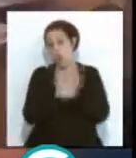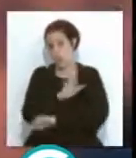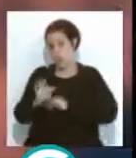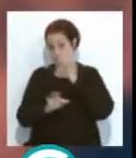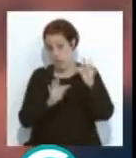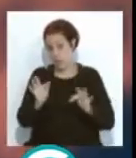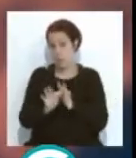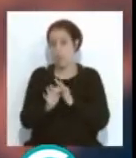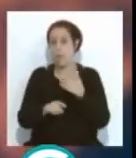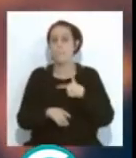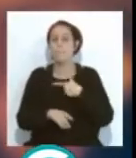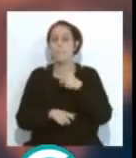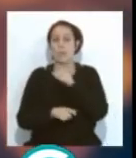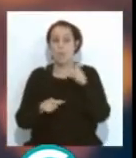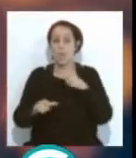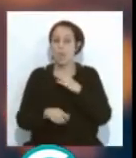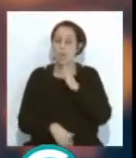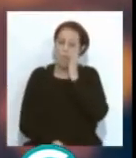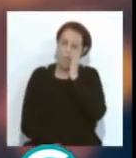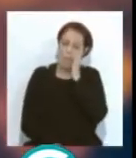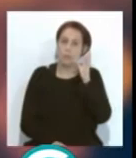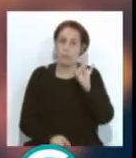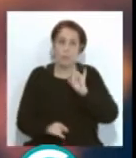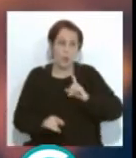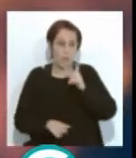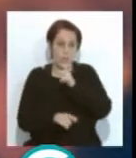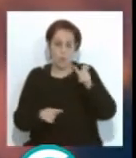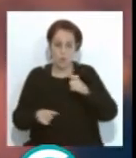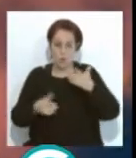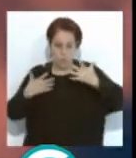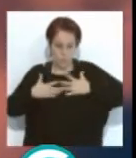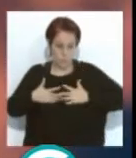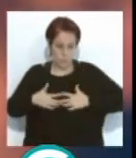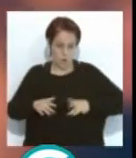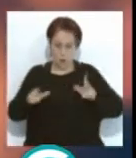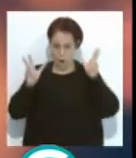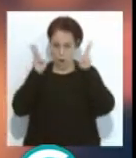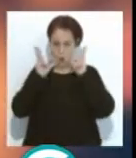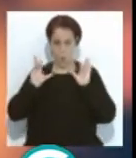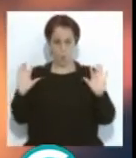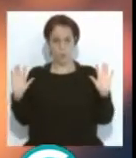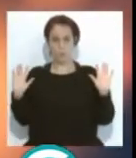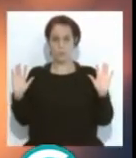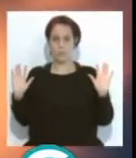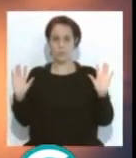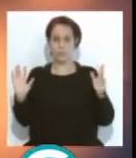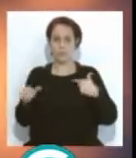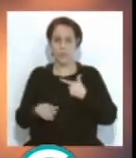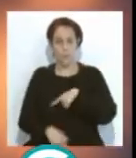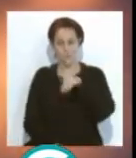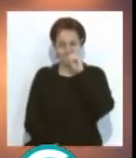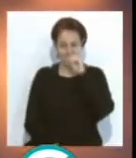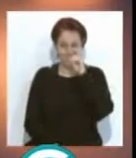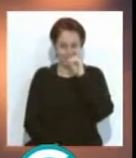gente durmiendo, pero aparte gente que parece que va de cotillón al sotillo, ¿sabes? Que tú dices que... Que añeja, que añeja. Sí, yo creo que son